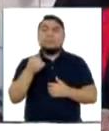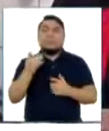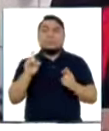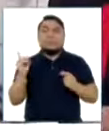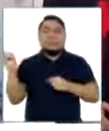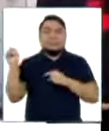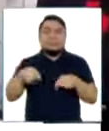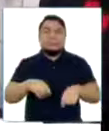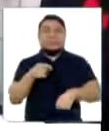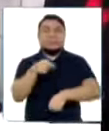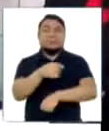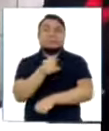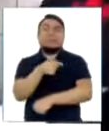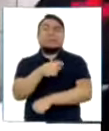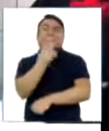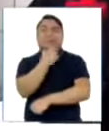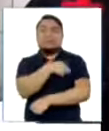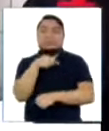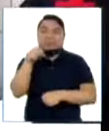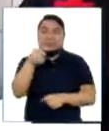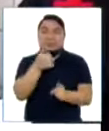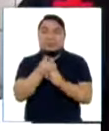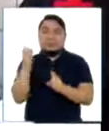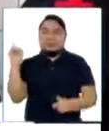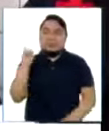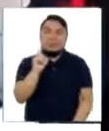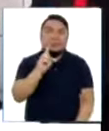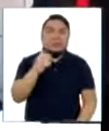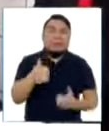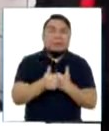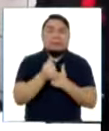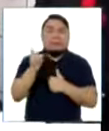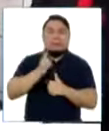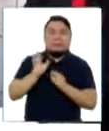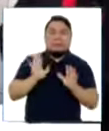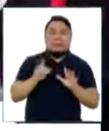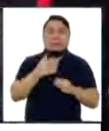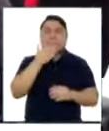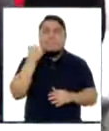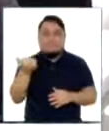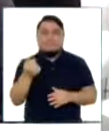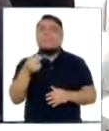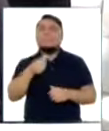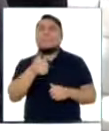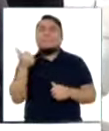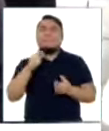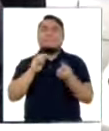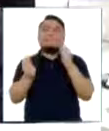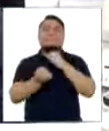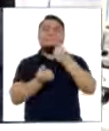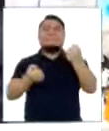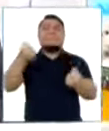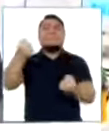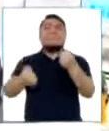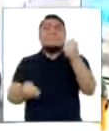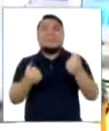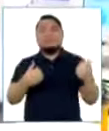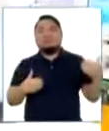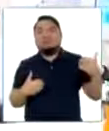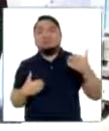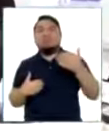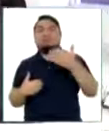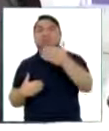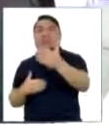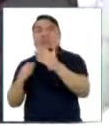quieren venir al Instituto a donar de manera presencial por el tema del contagio, ellos cuentan con el donamóvil. Y vamos a conversar con la doctora